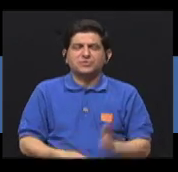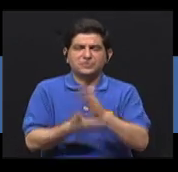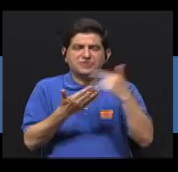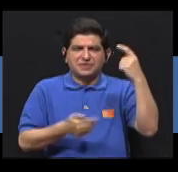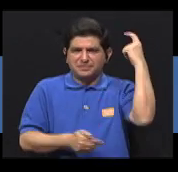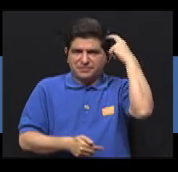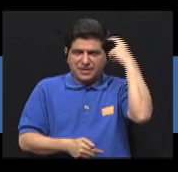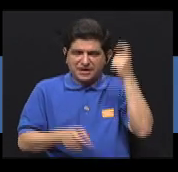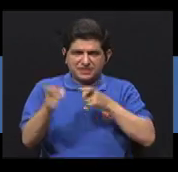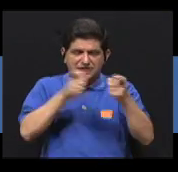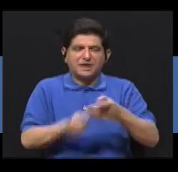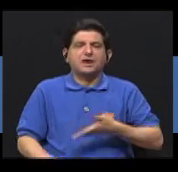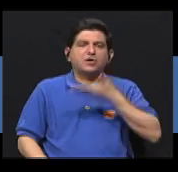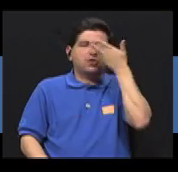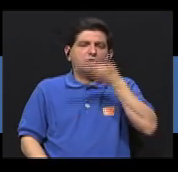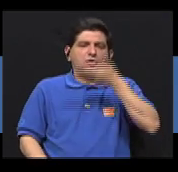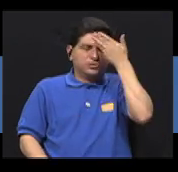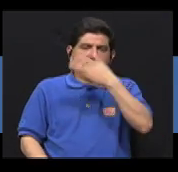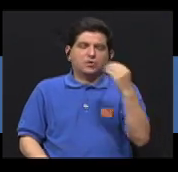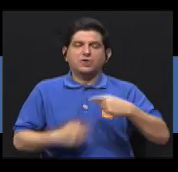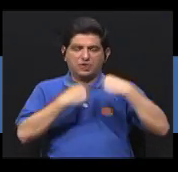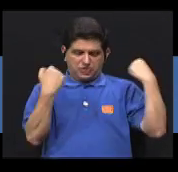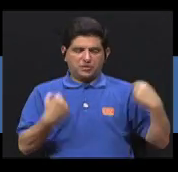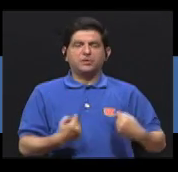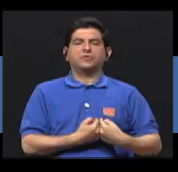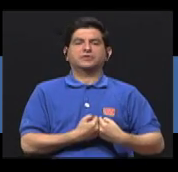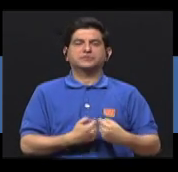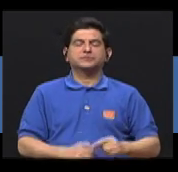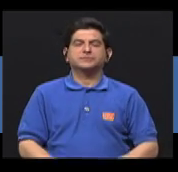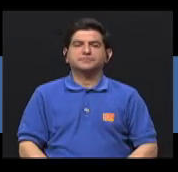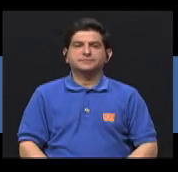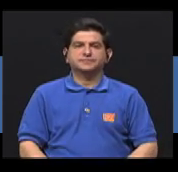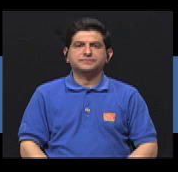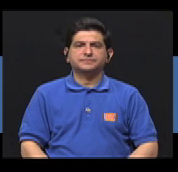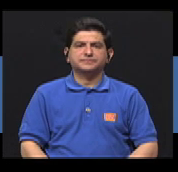parte del cerebro que regula la respiración y el corazón.